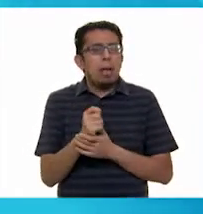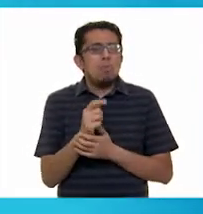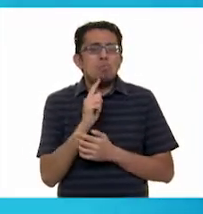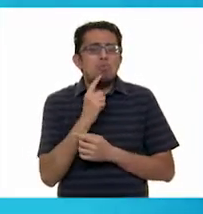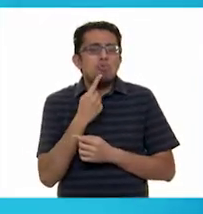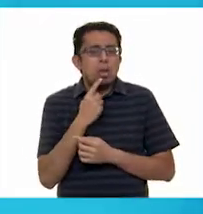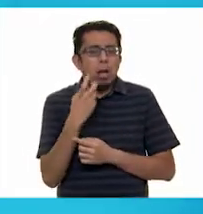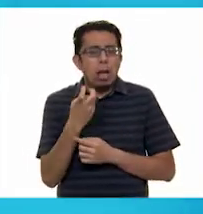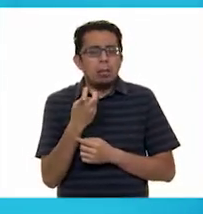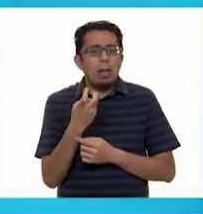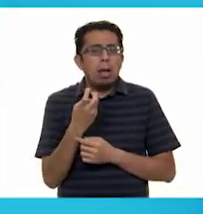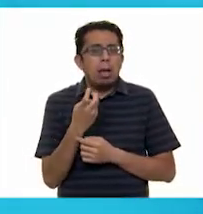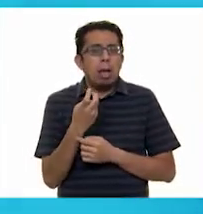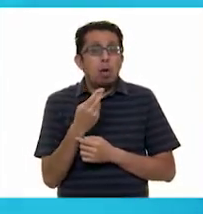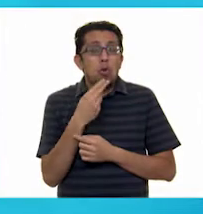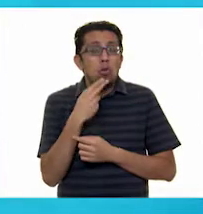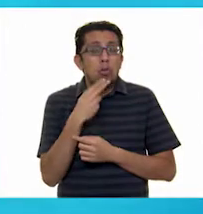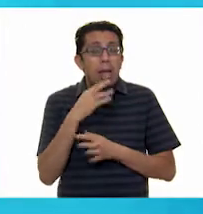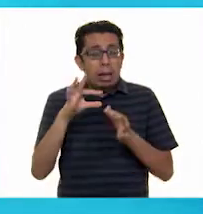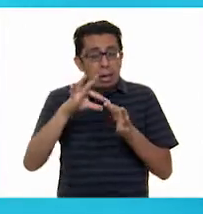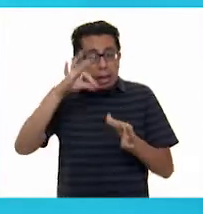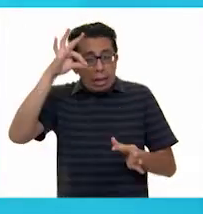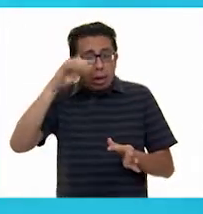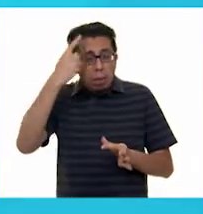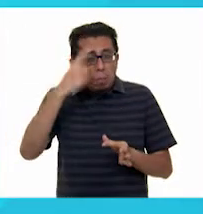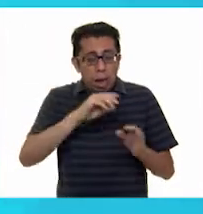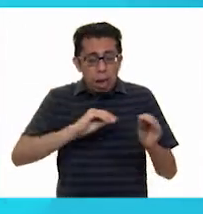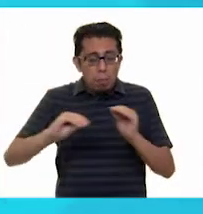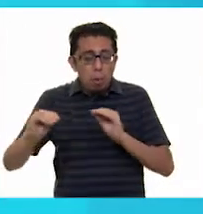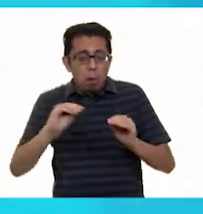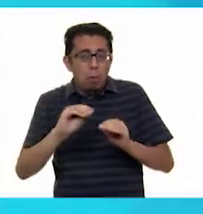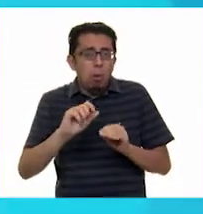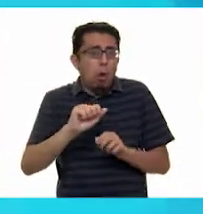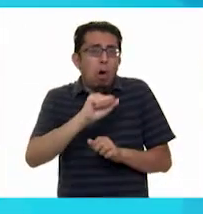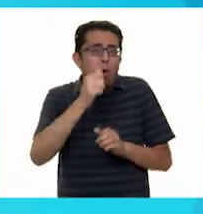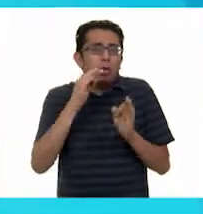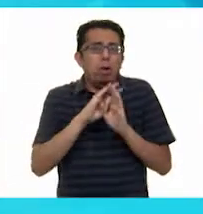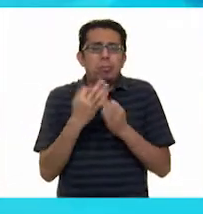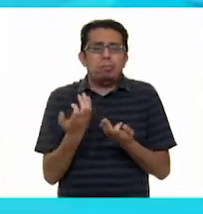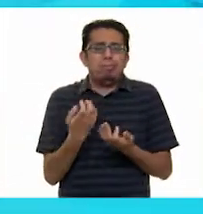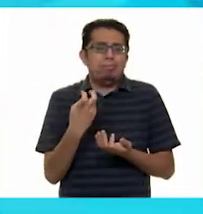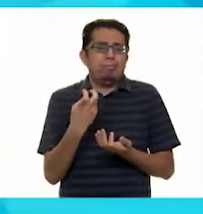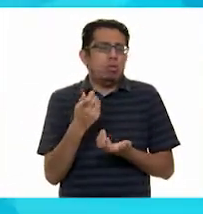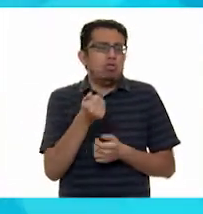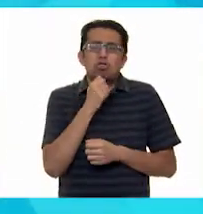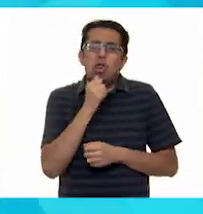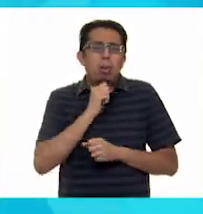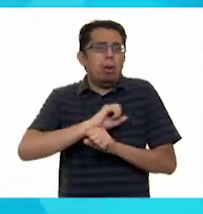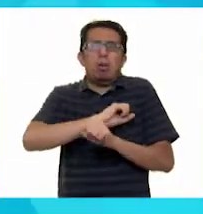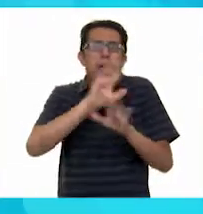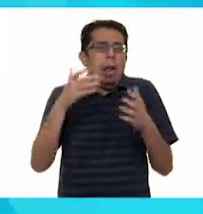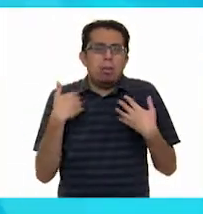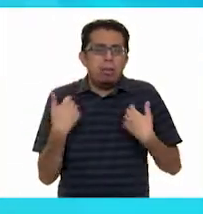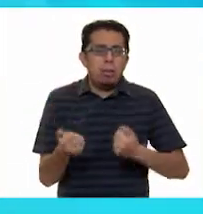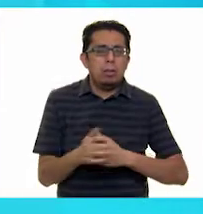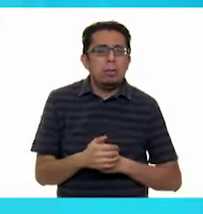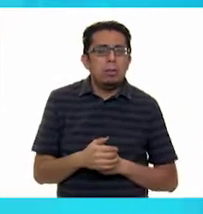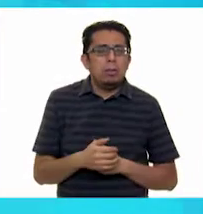muñeco que se mueve por medio de hilos u otro procedimiento. Eso no ayuda mucho a aclarar mi cuestionamiento, ¿eh?